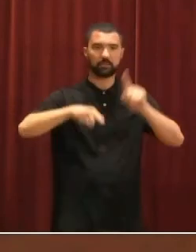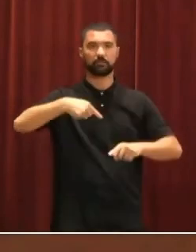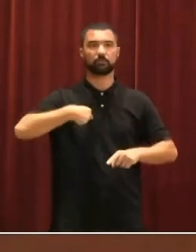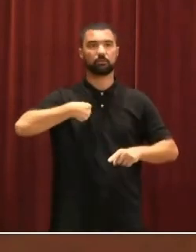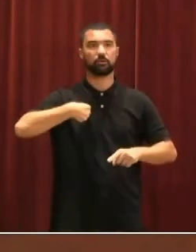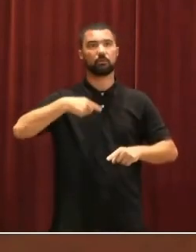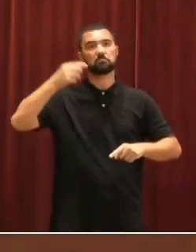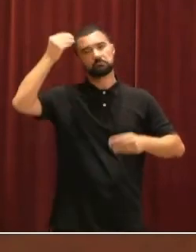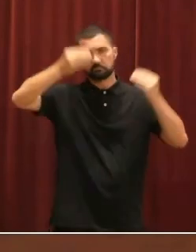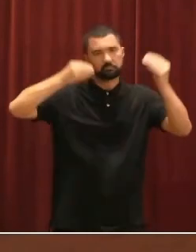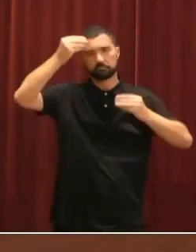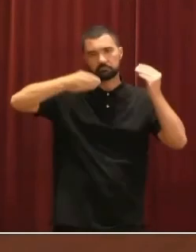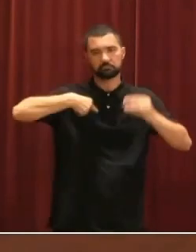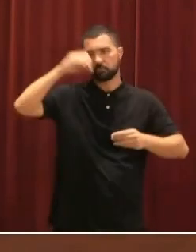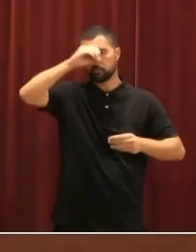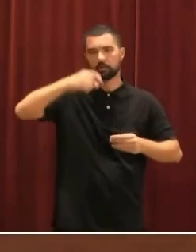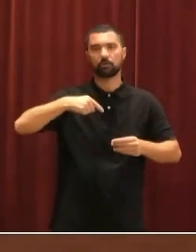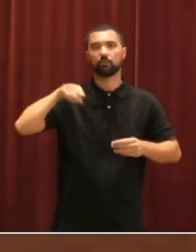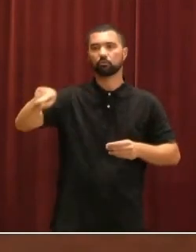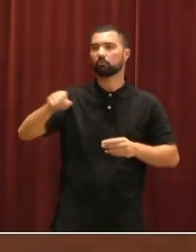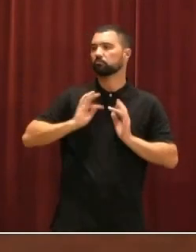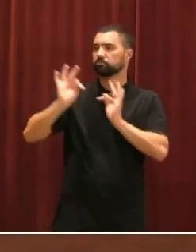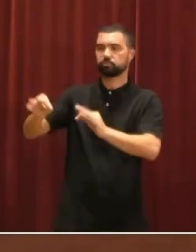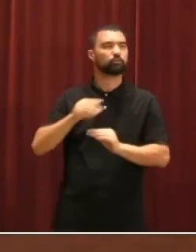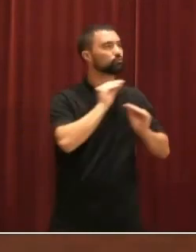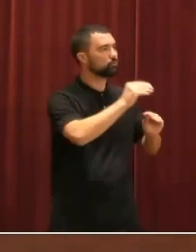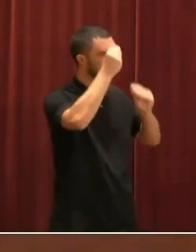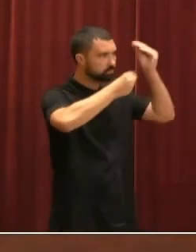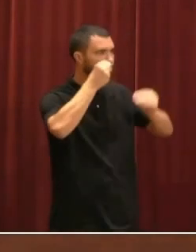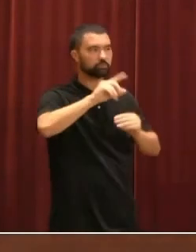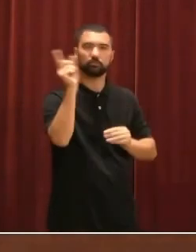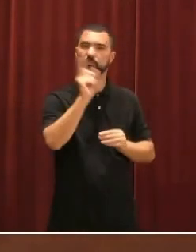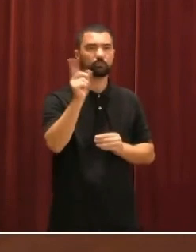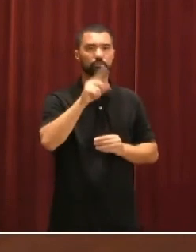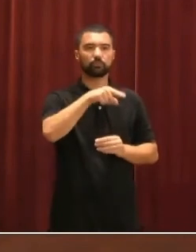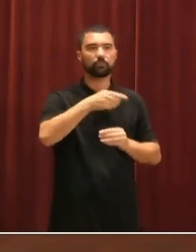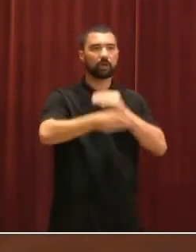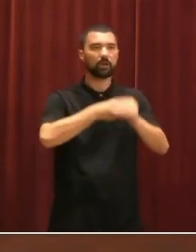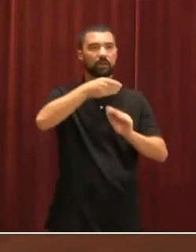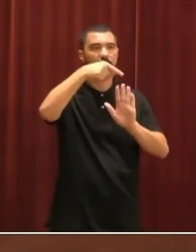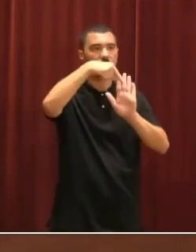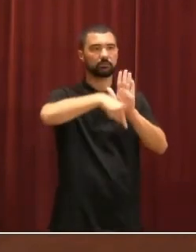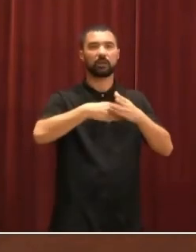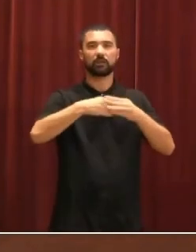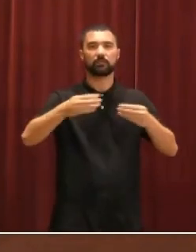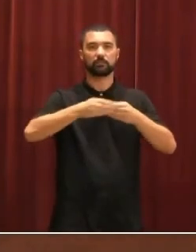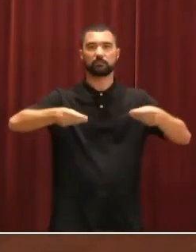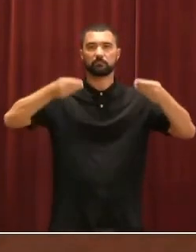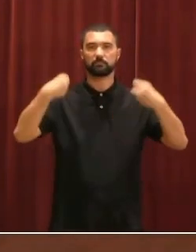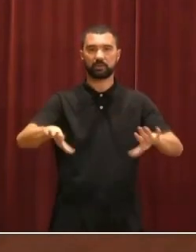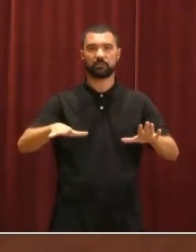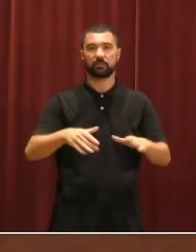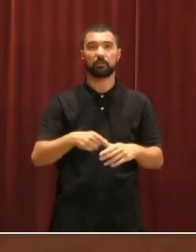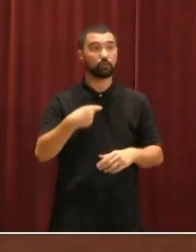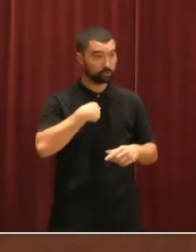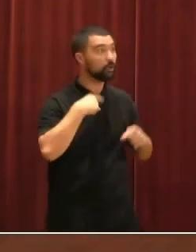tengo obligación de darle la palabra. Usted no puede aplicar el reglamento en función de su criterio. Lo tiene que aplicar de manera imparcial. En su intento, señora